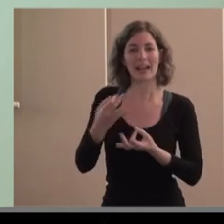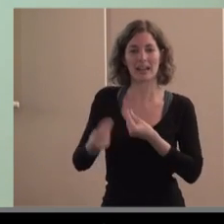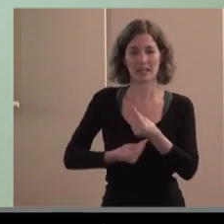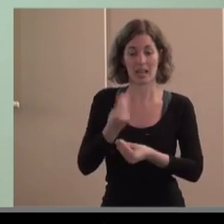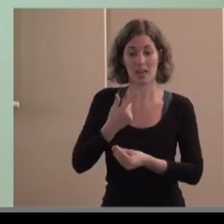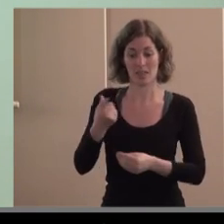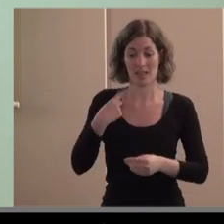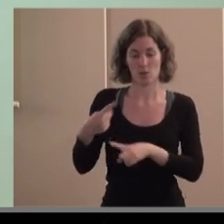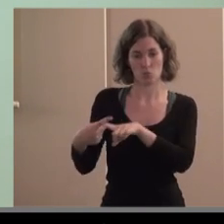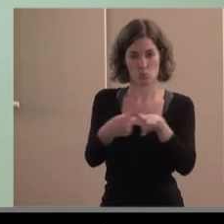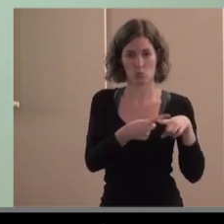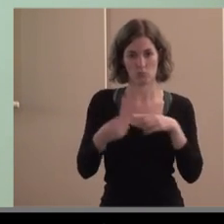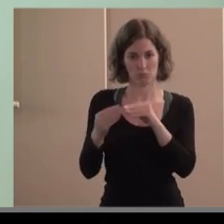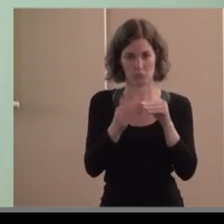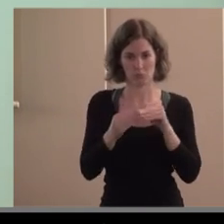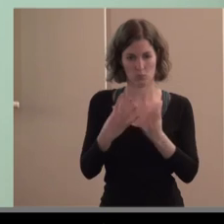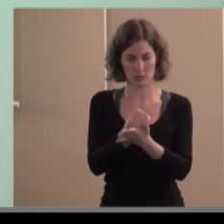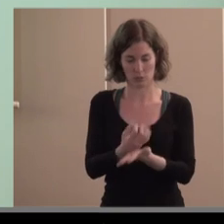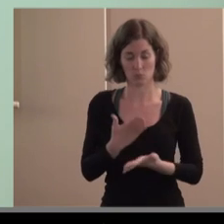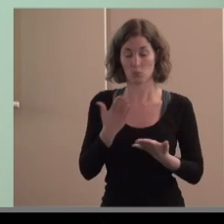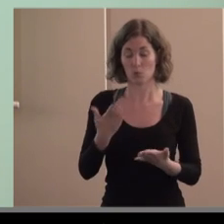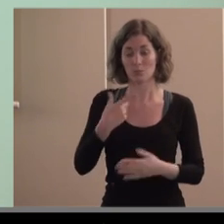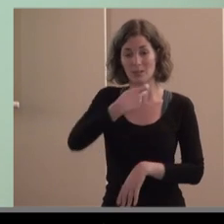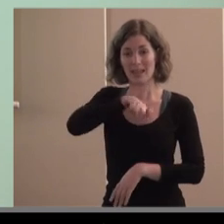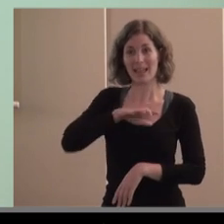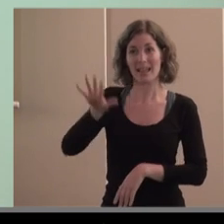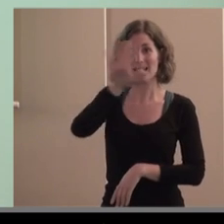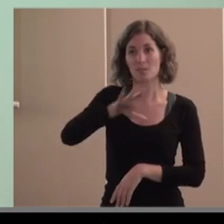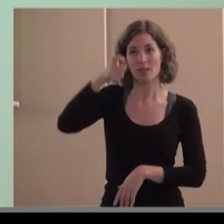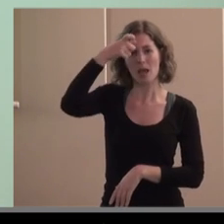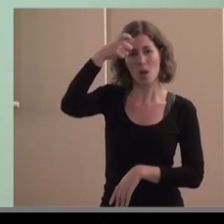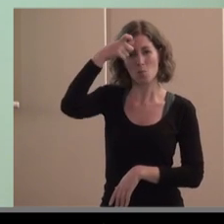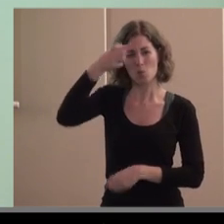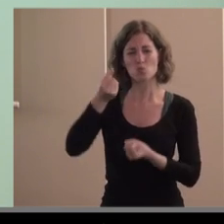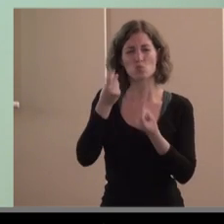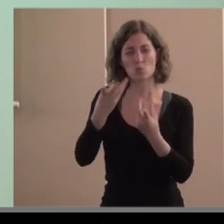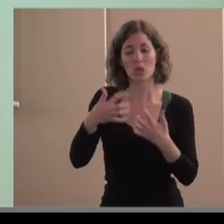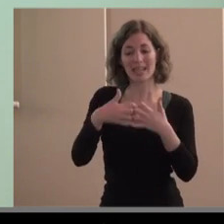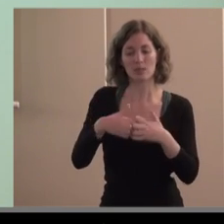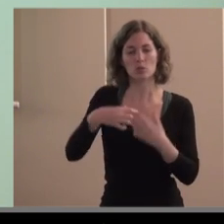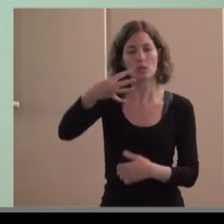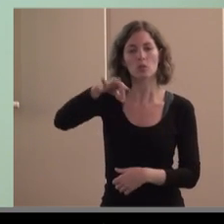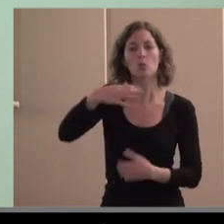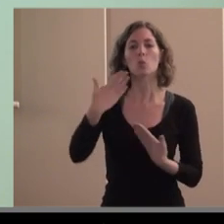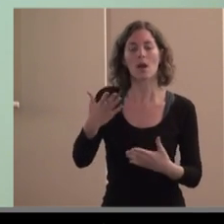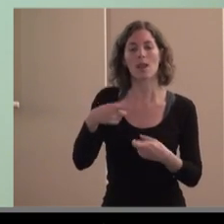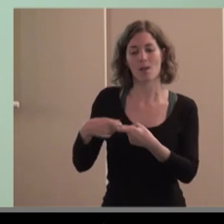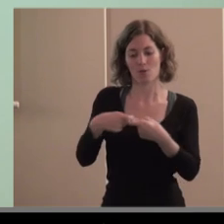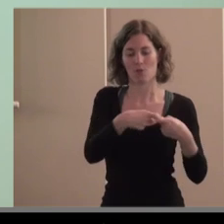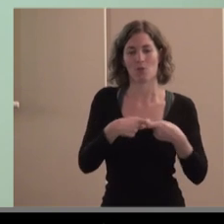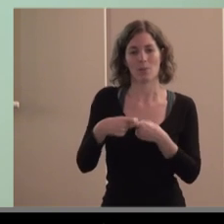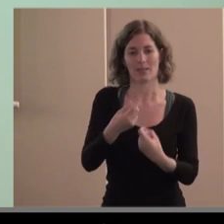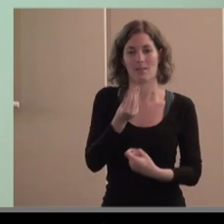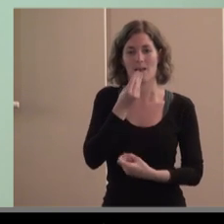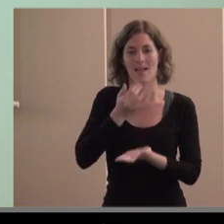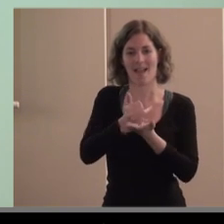mucho que ver hay muchísimos pueblos en España que la única industria es la cooperativa agraria la única y la